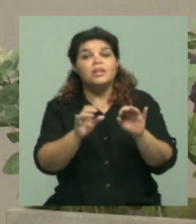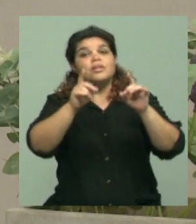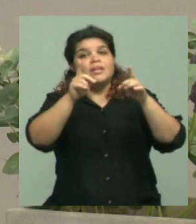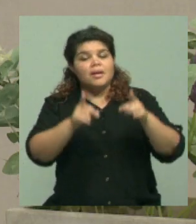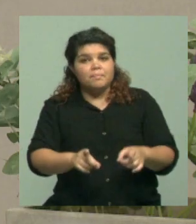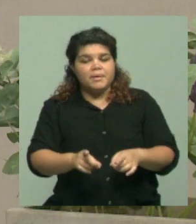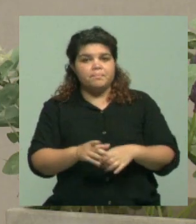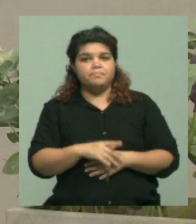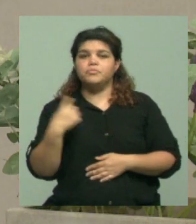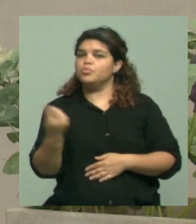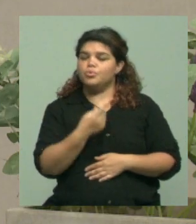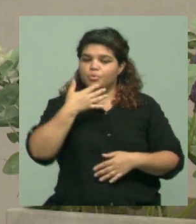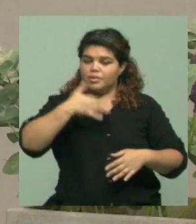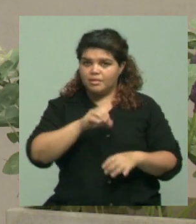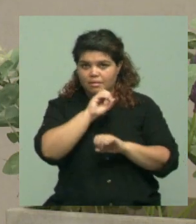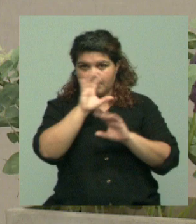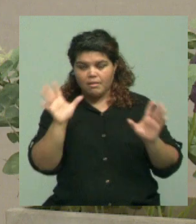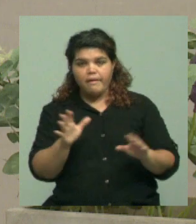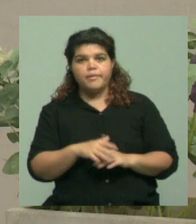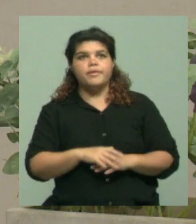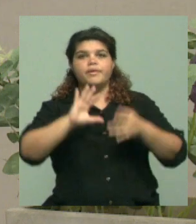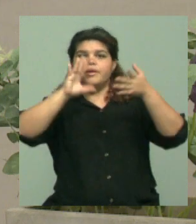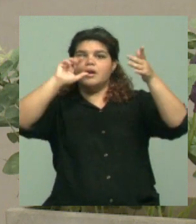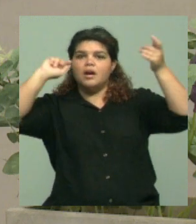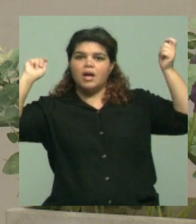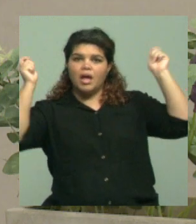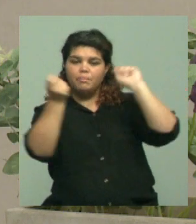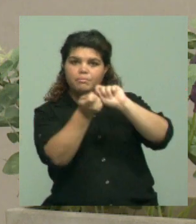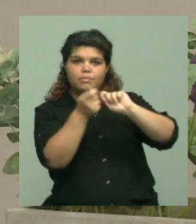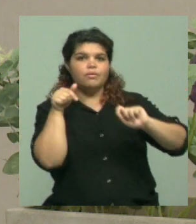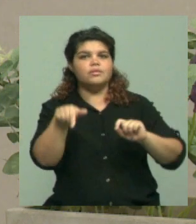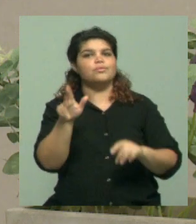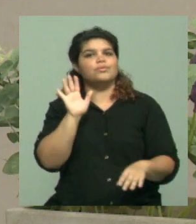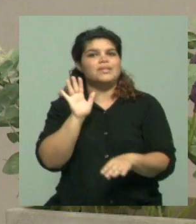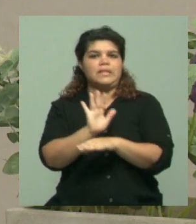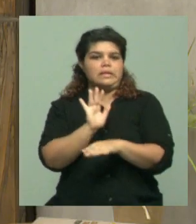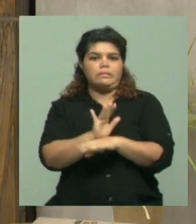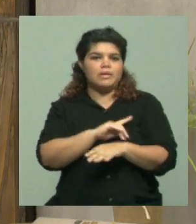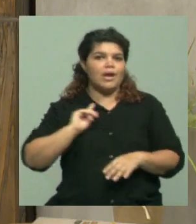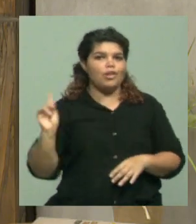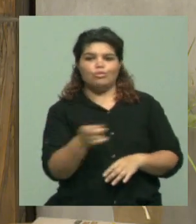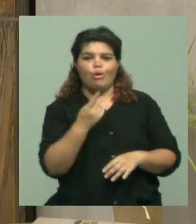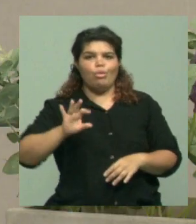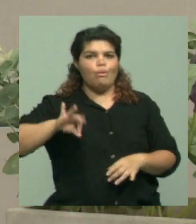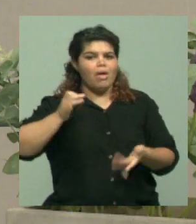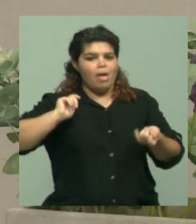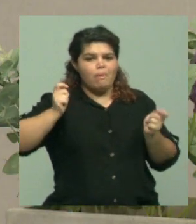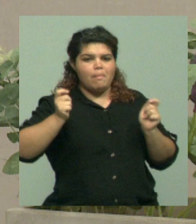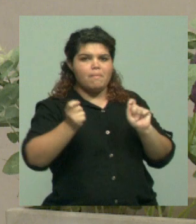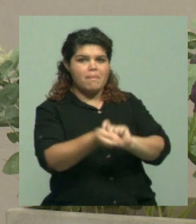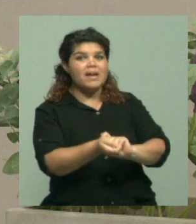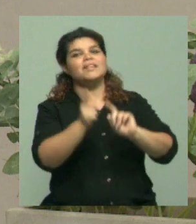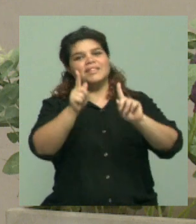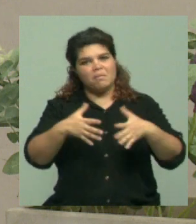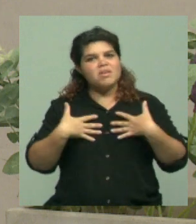lo que acabamos de decir, ¿no? Cómo el cambio climático nos va cambiando las condiciones a todos, ¿no? Y ni hablar en el tema de la